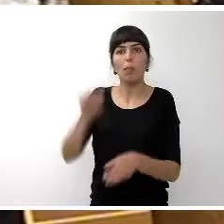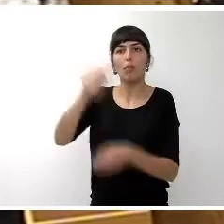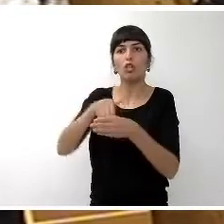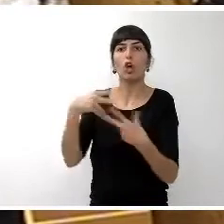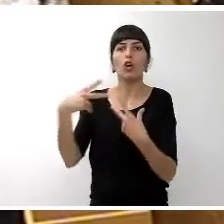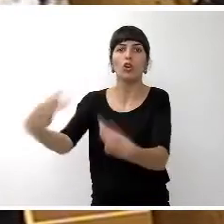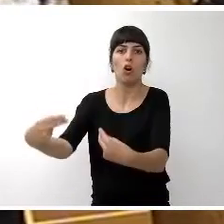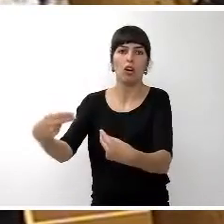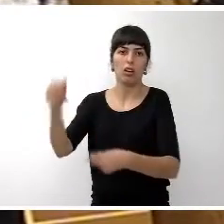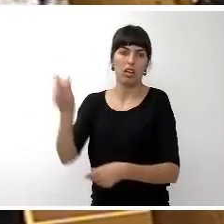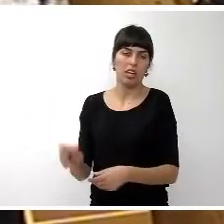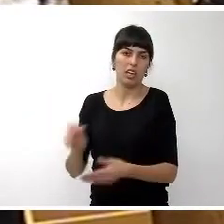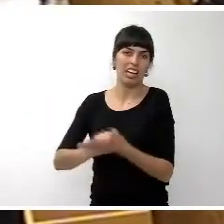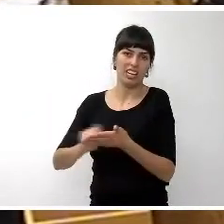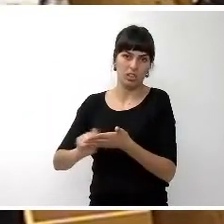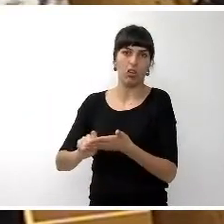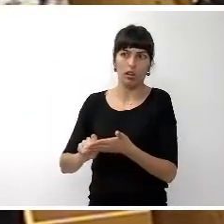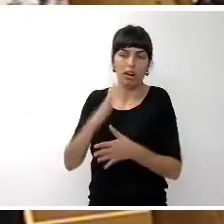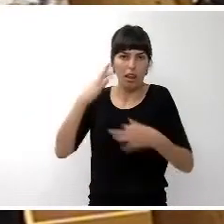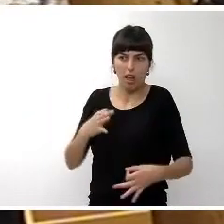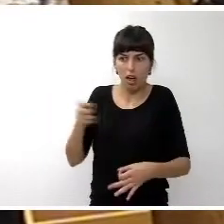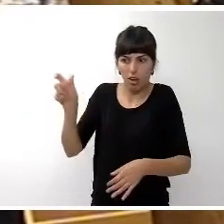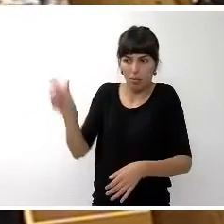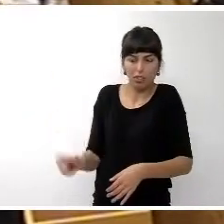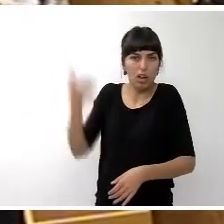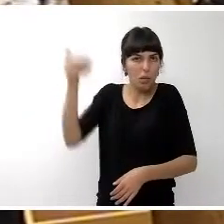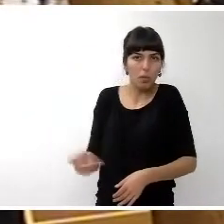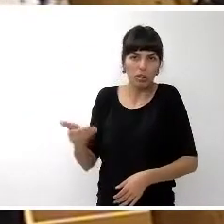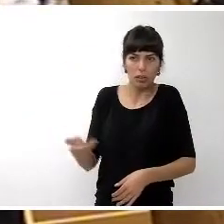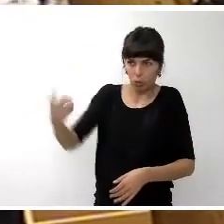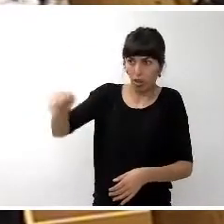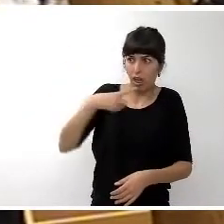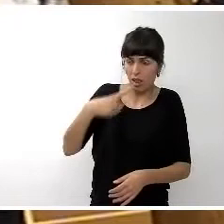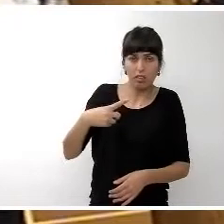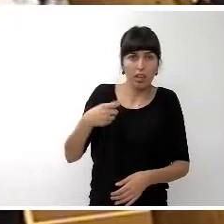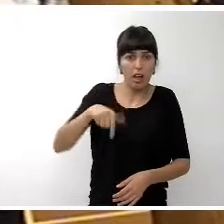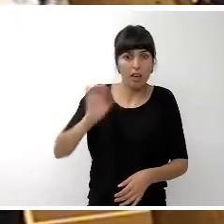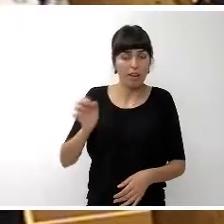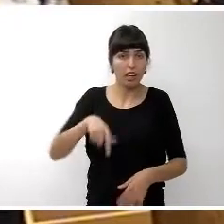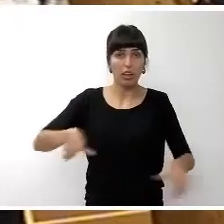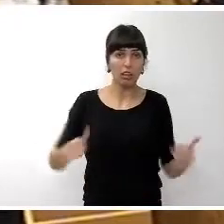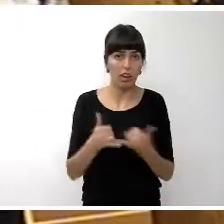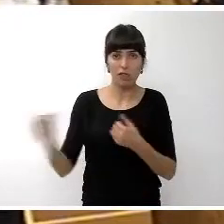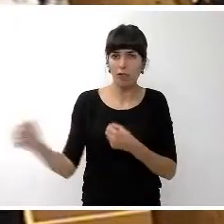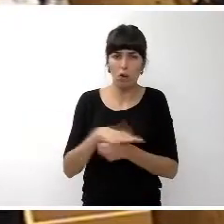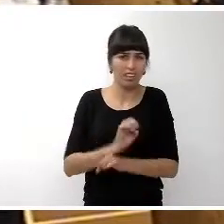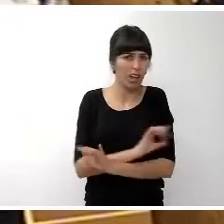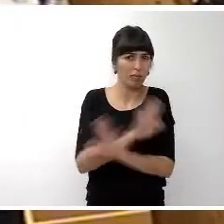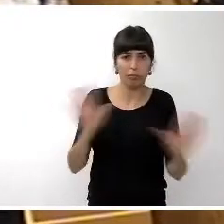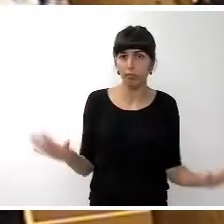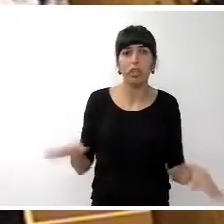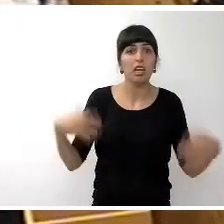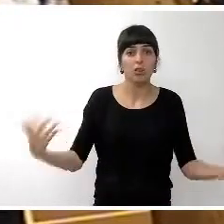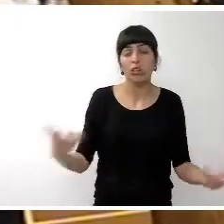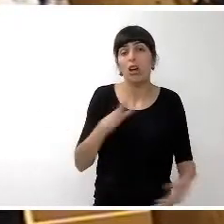querer decir no a una figura tan importante, que, como ustedes han dicho, también tuvo en Tenerife una repercusión clara. Por